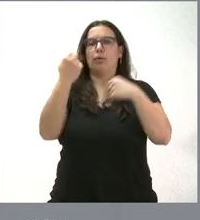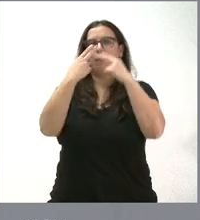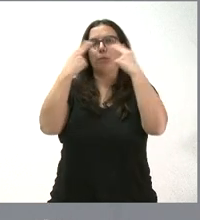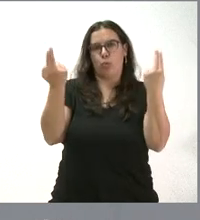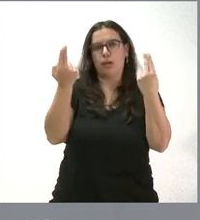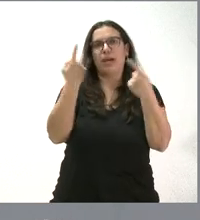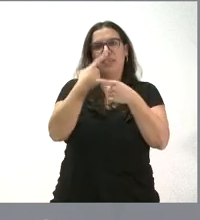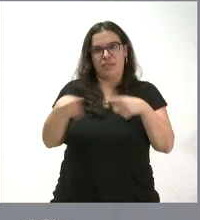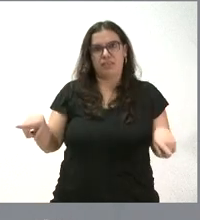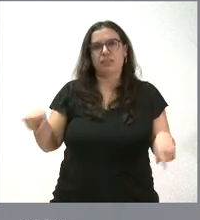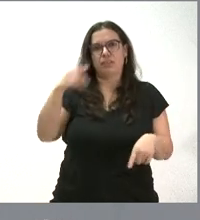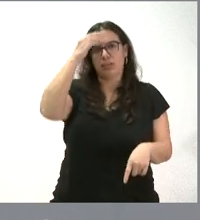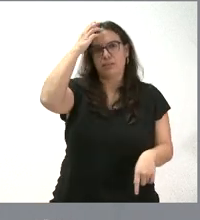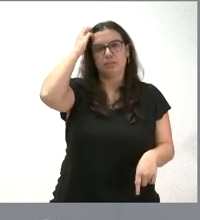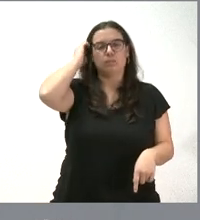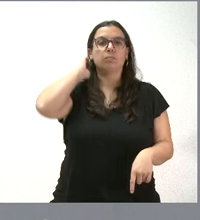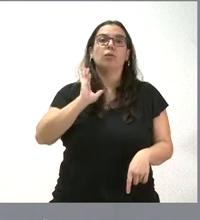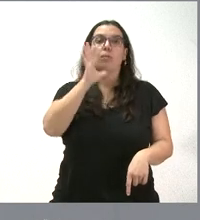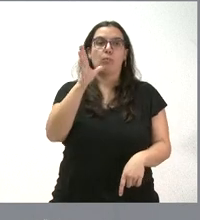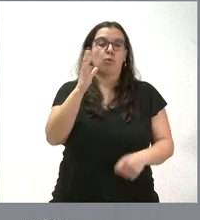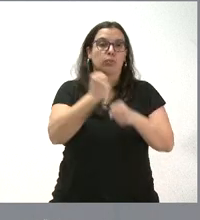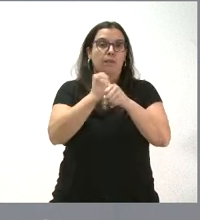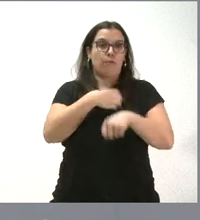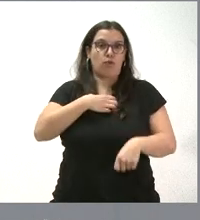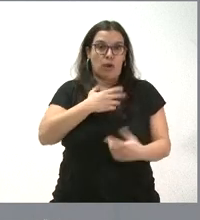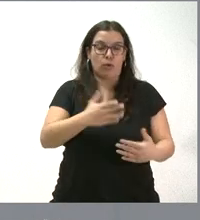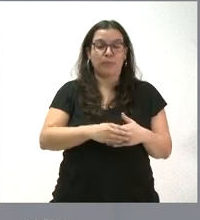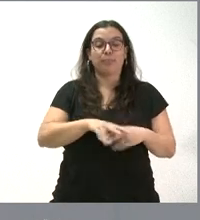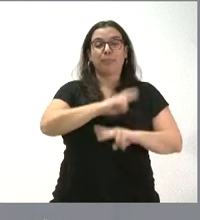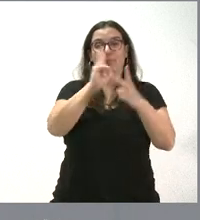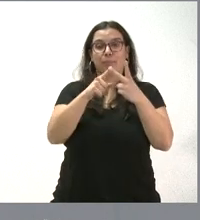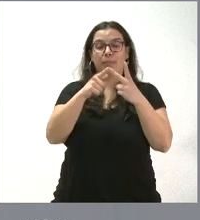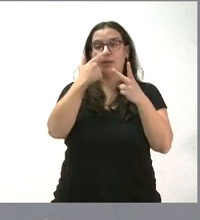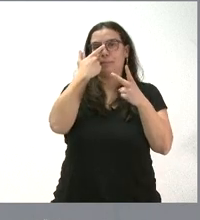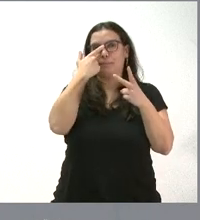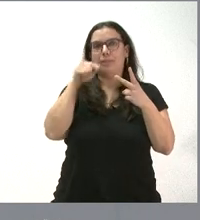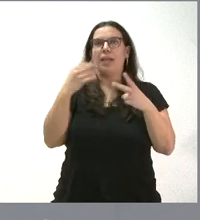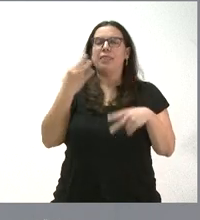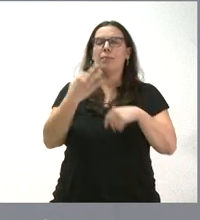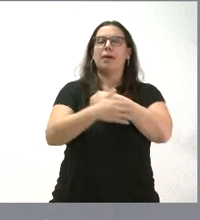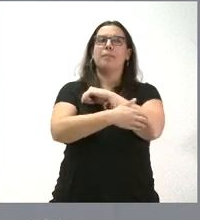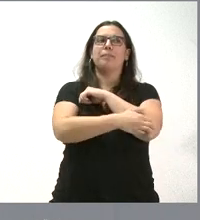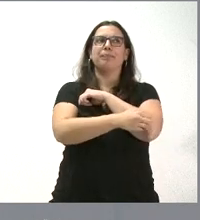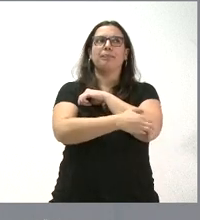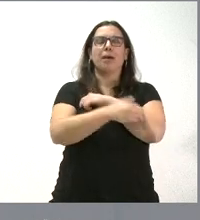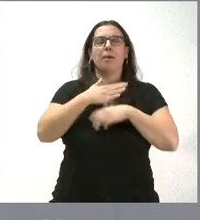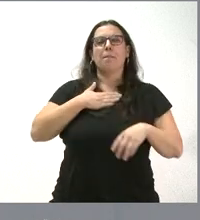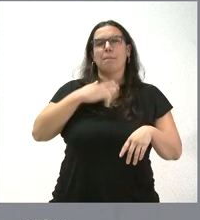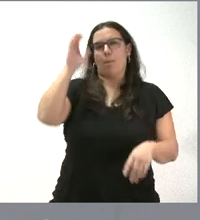a alguien que trabaja para la Administración conforme al derecho administrativo. Lo segundo que usted plantea, yo creo que hay que situar, a mi juicio,